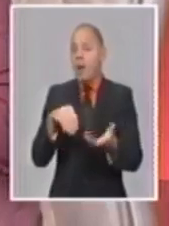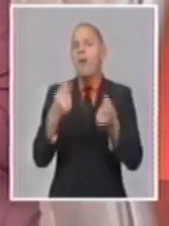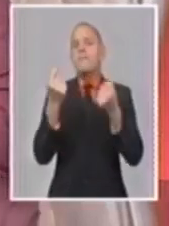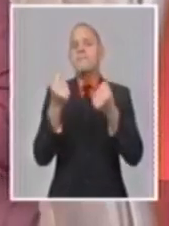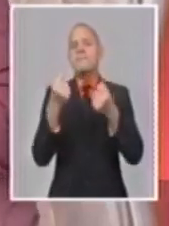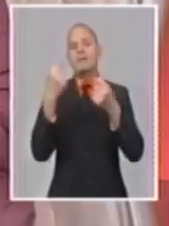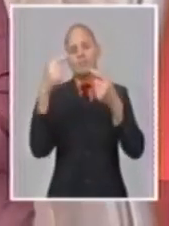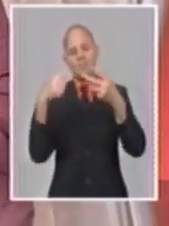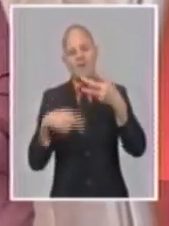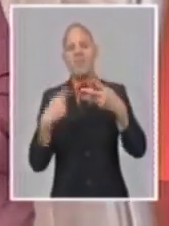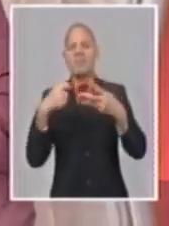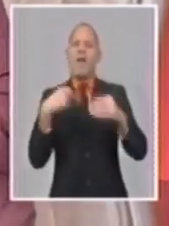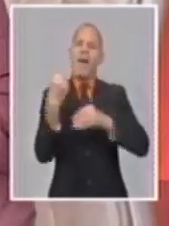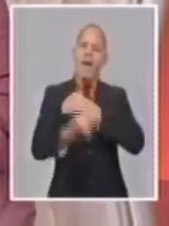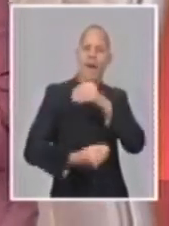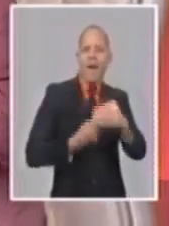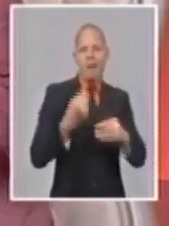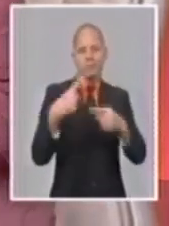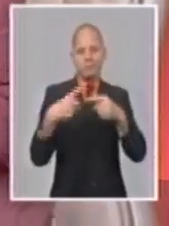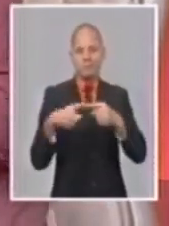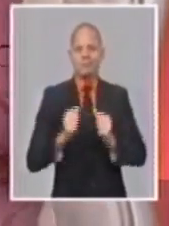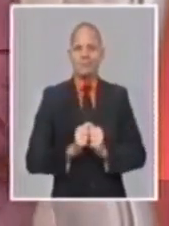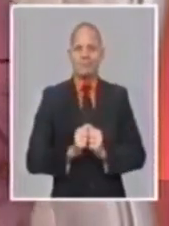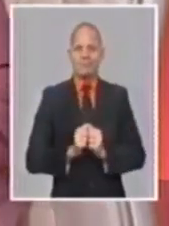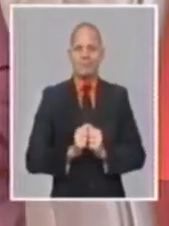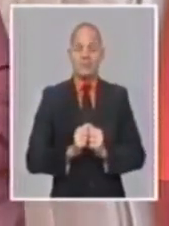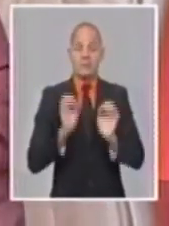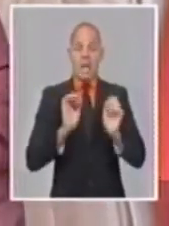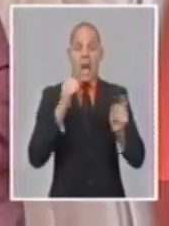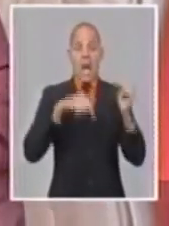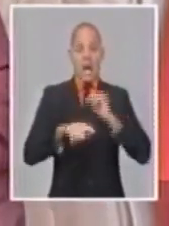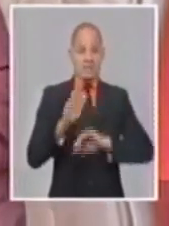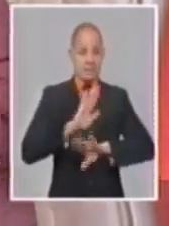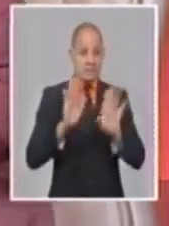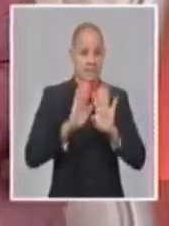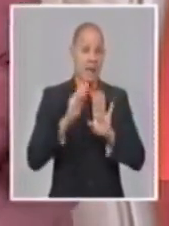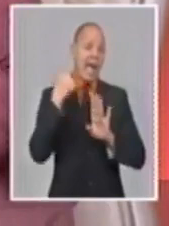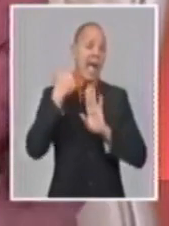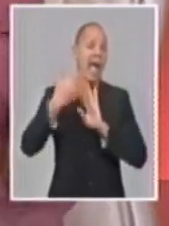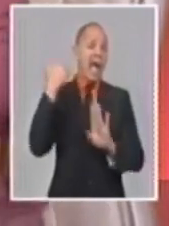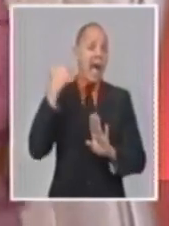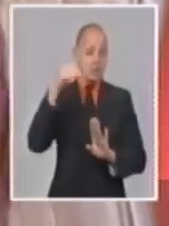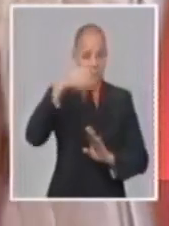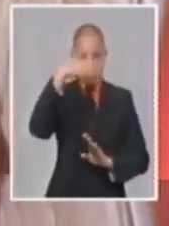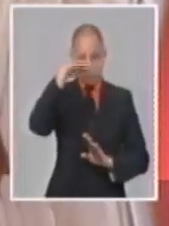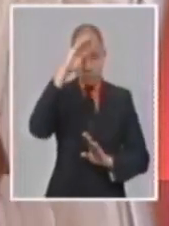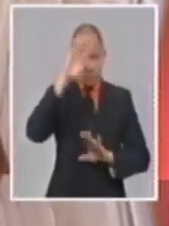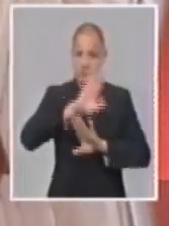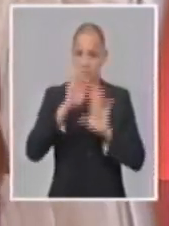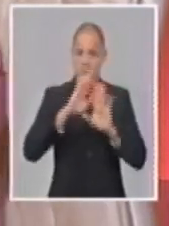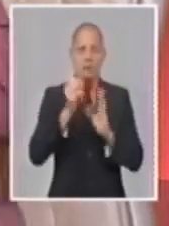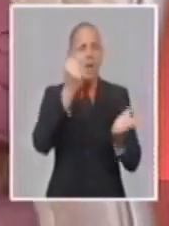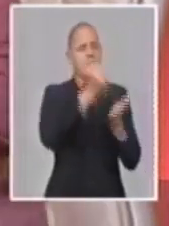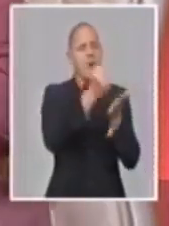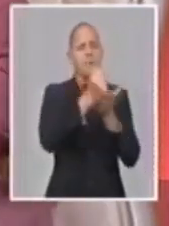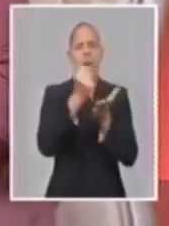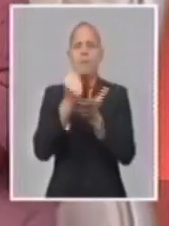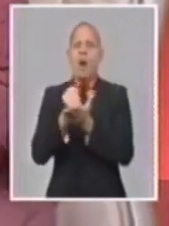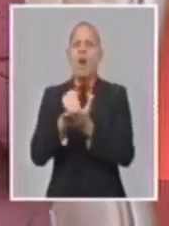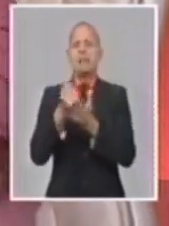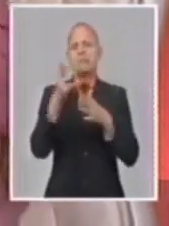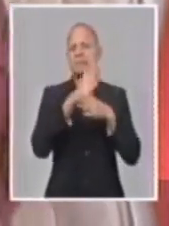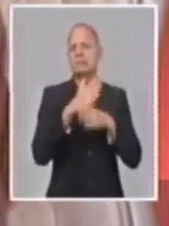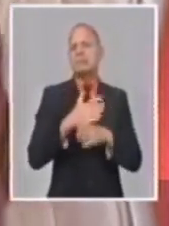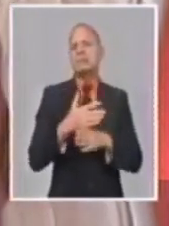Porque no podemos ver separados todas las medidas que el país aprobó el año pasado para lograr impulsar la economía